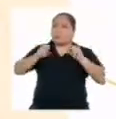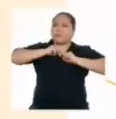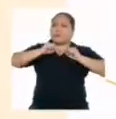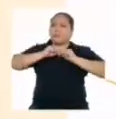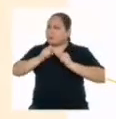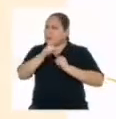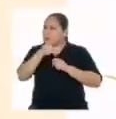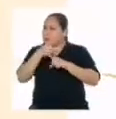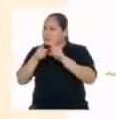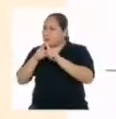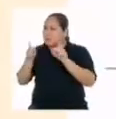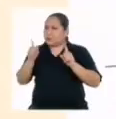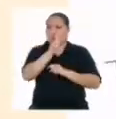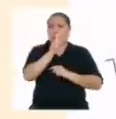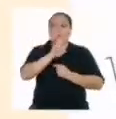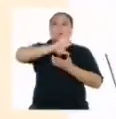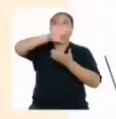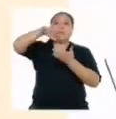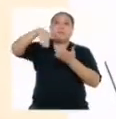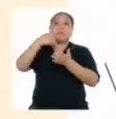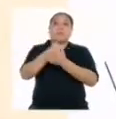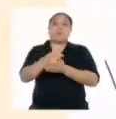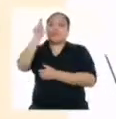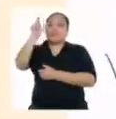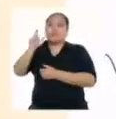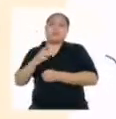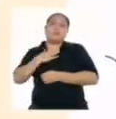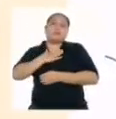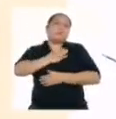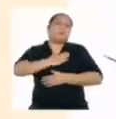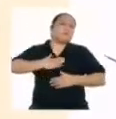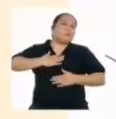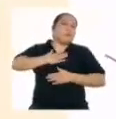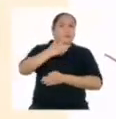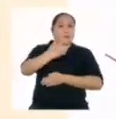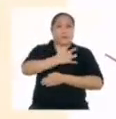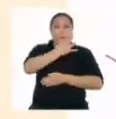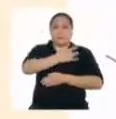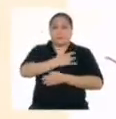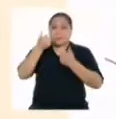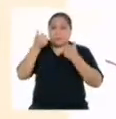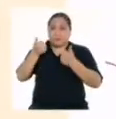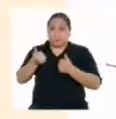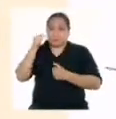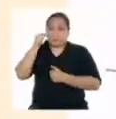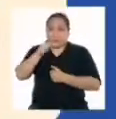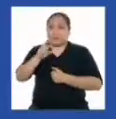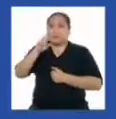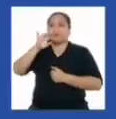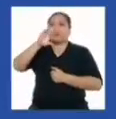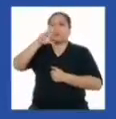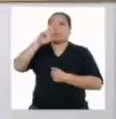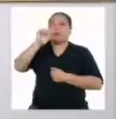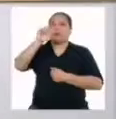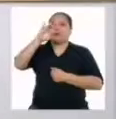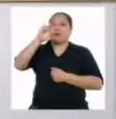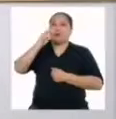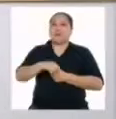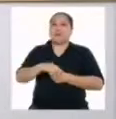similares, sino que todo lo que a un individuo le genere deleite o satisfacción puede definirse como recreación.